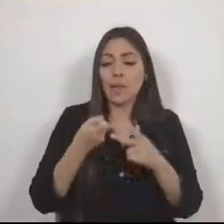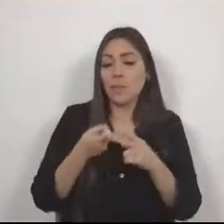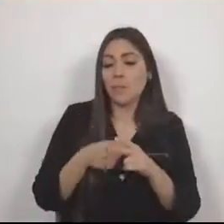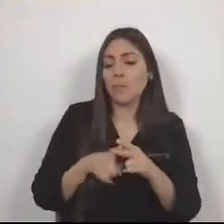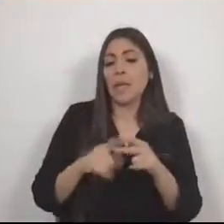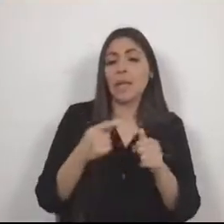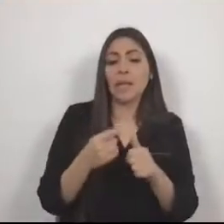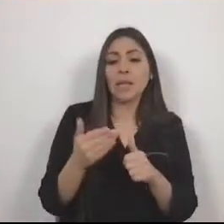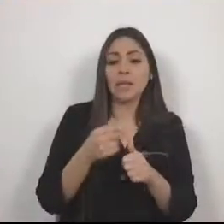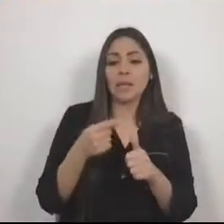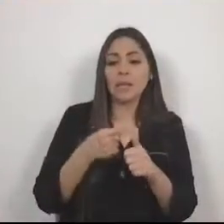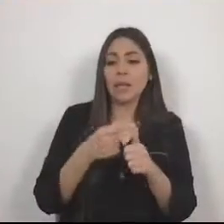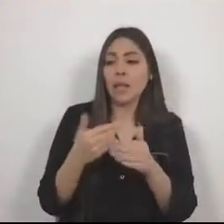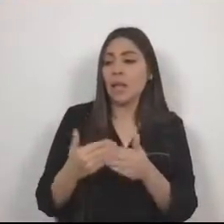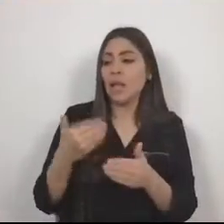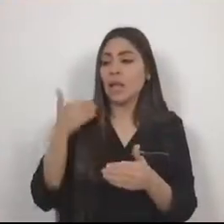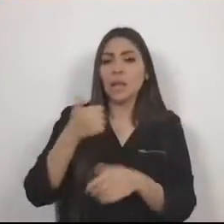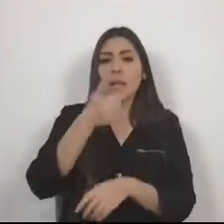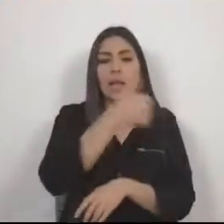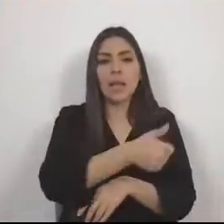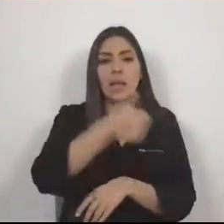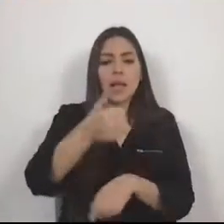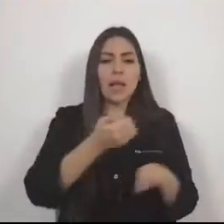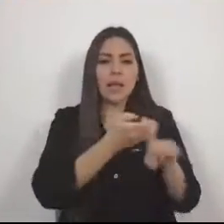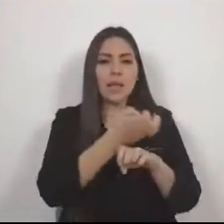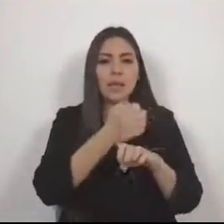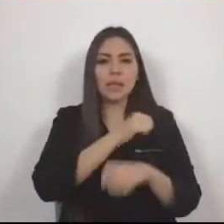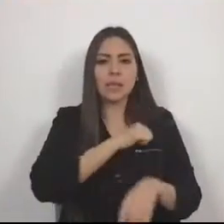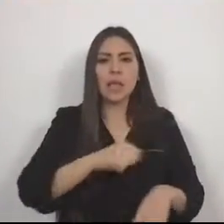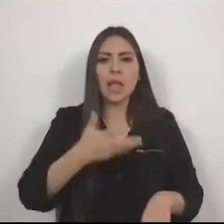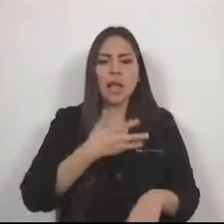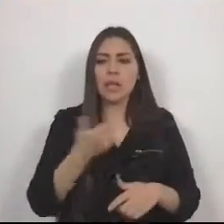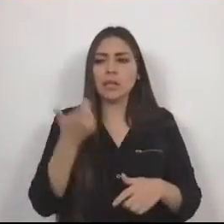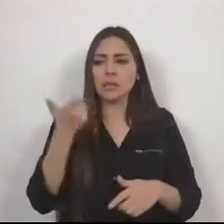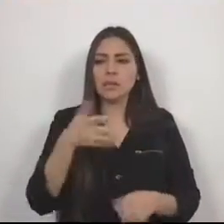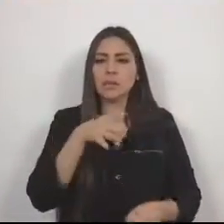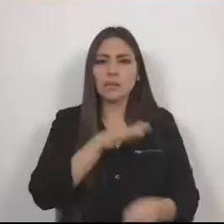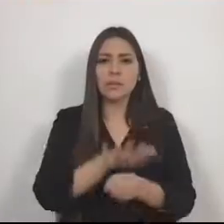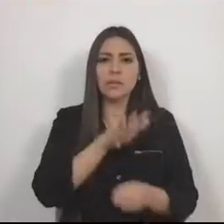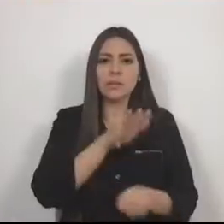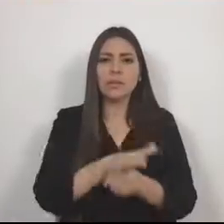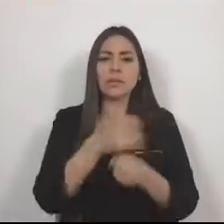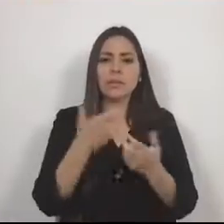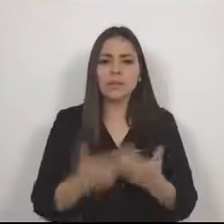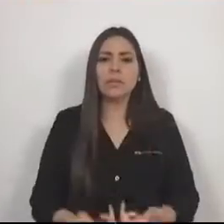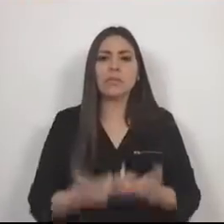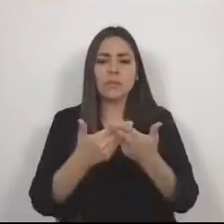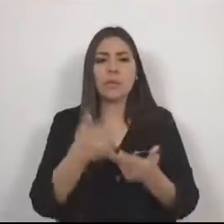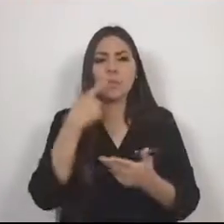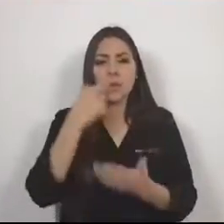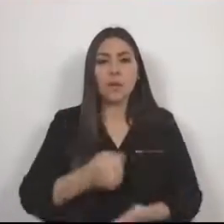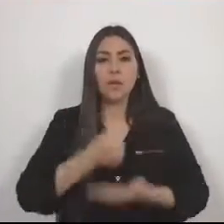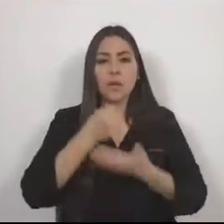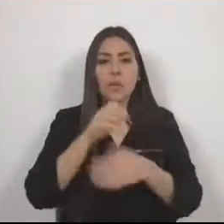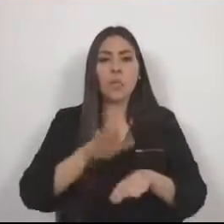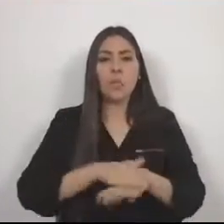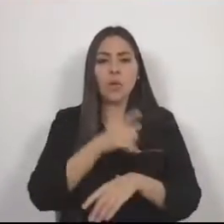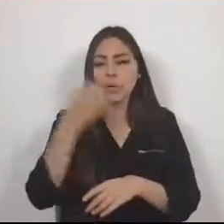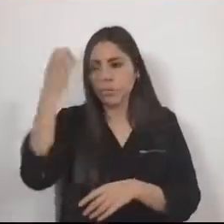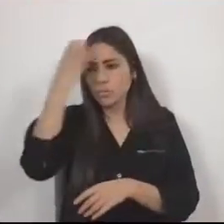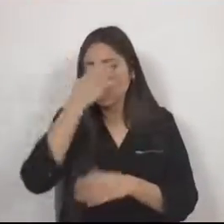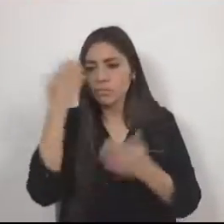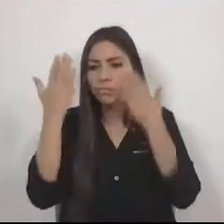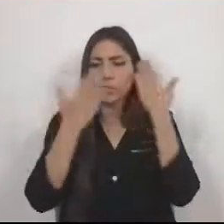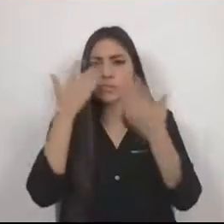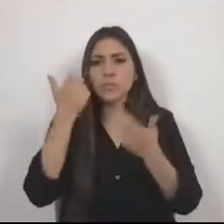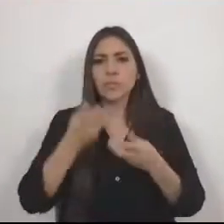las dependencias y entidades deberán contar con la suficiencia presupuestal respectiva, pues de acuerdo al estudio de obligaciones financieras de